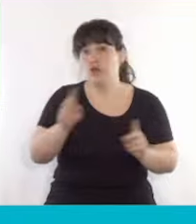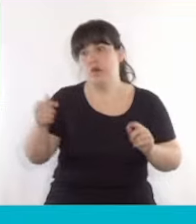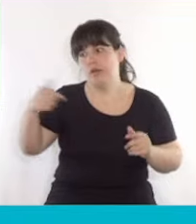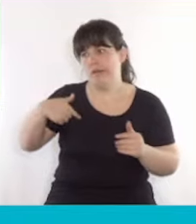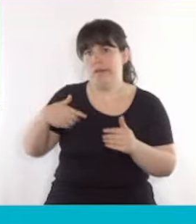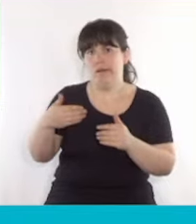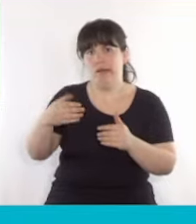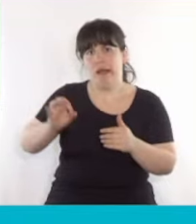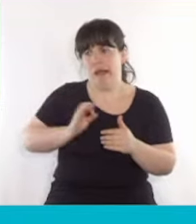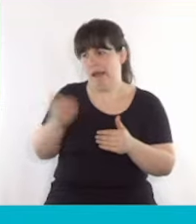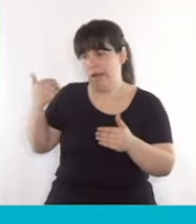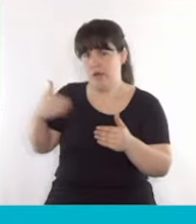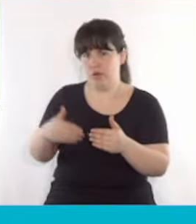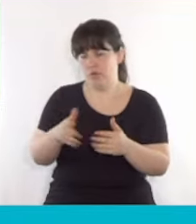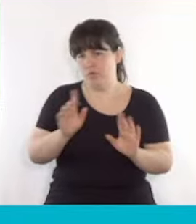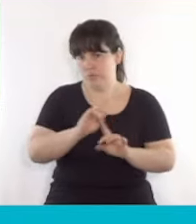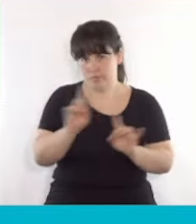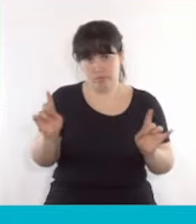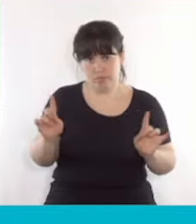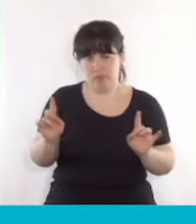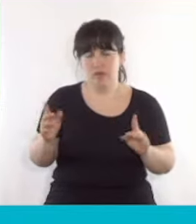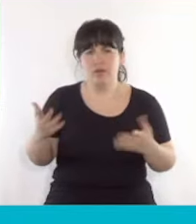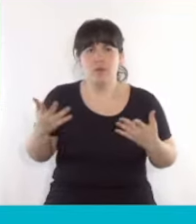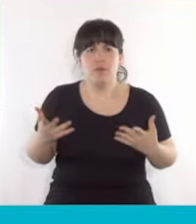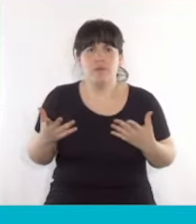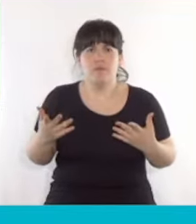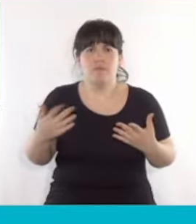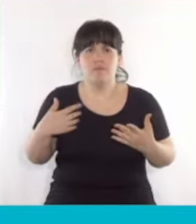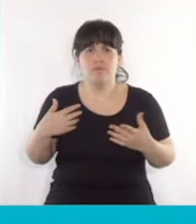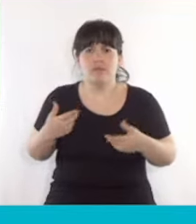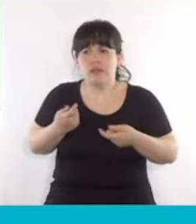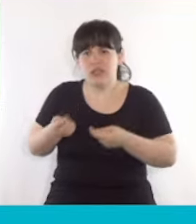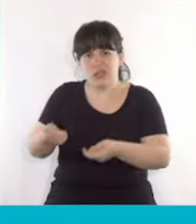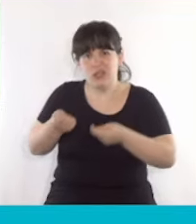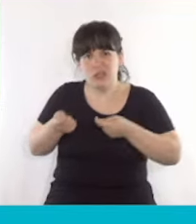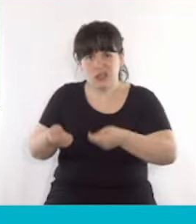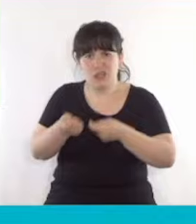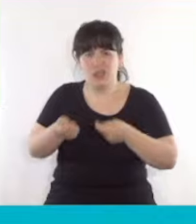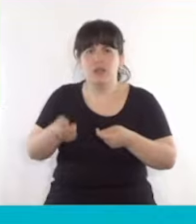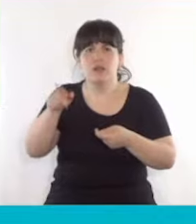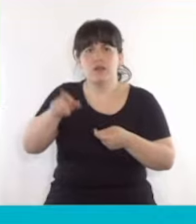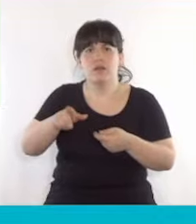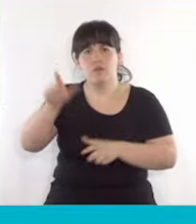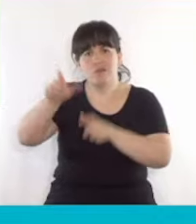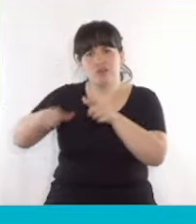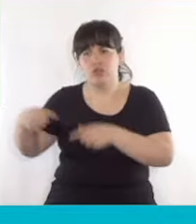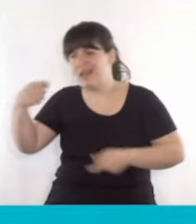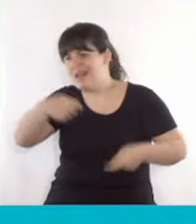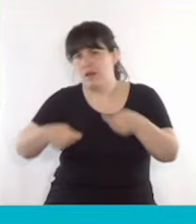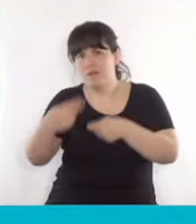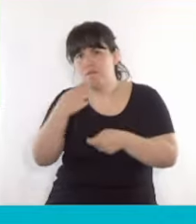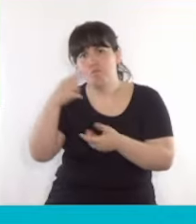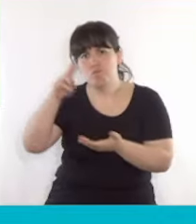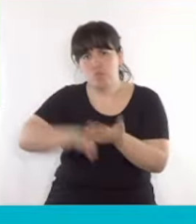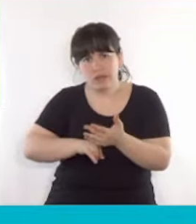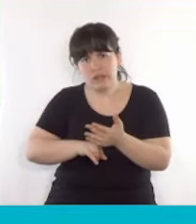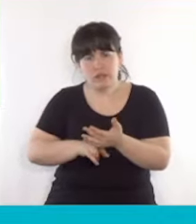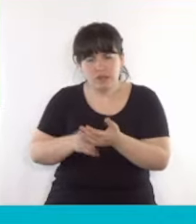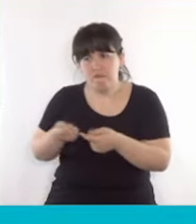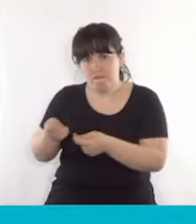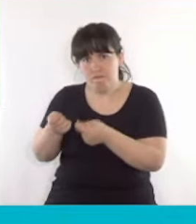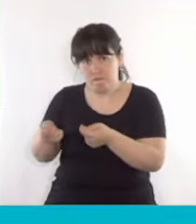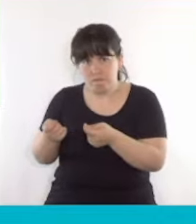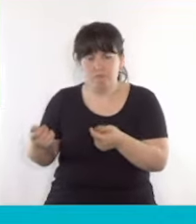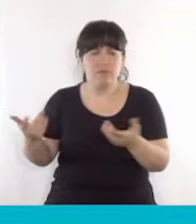a lo largo de los últimos años. Donde cada vez se exprime más el bolsillo de los que pagan impuestos modificando